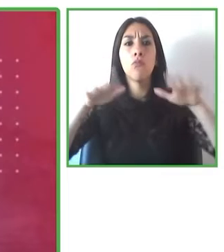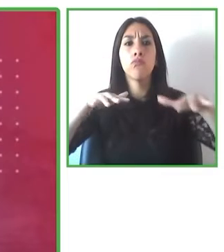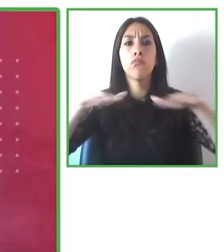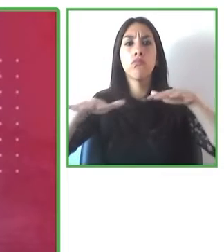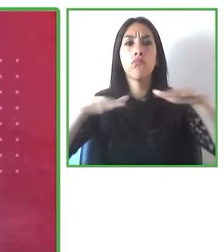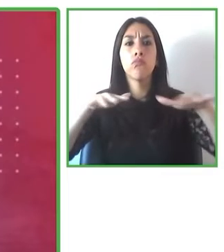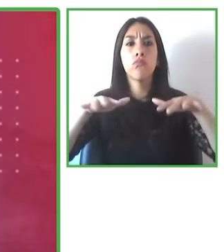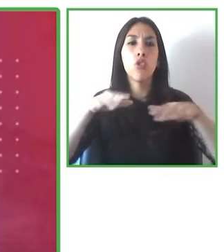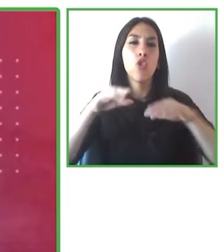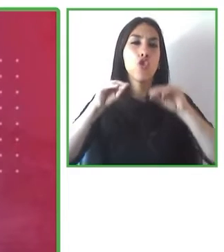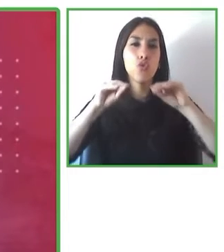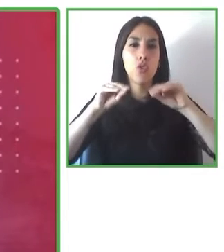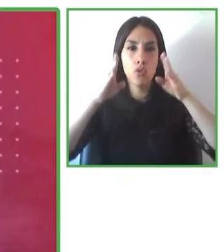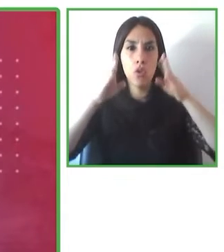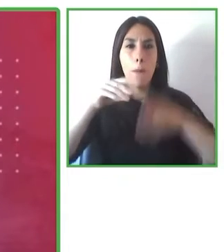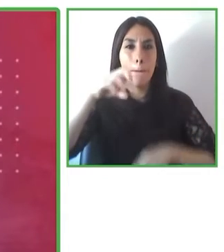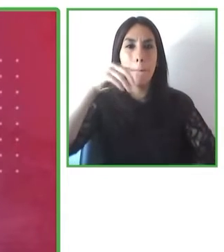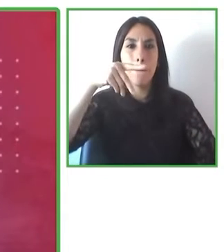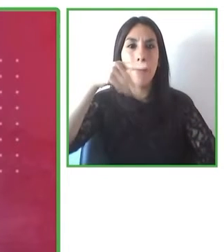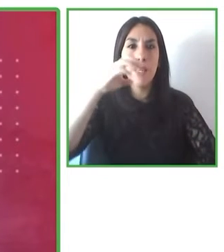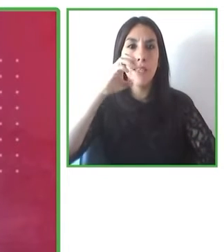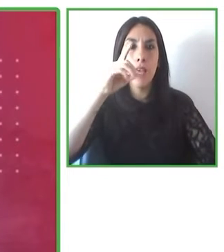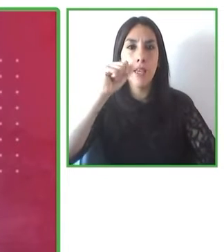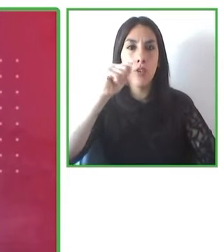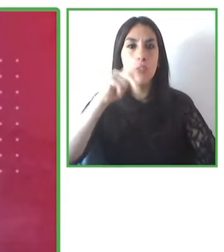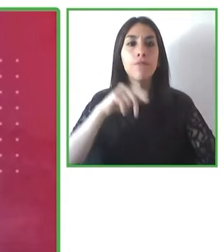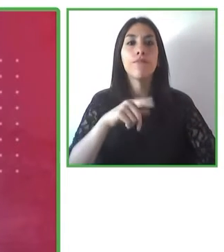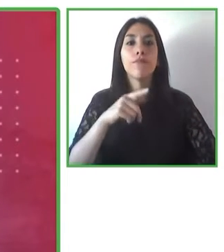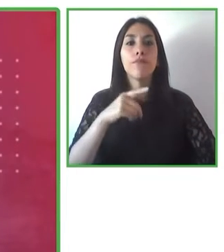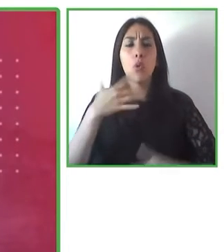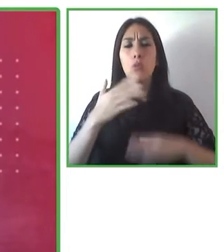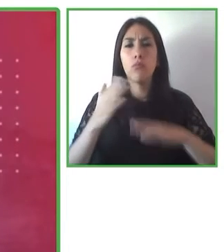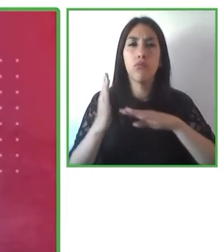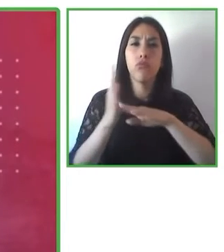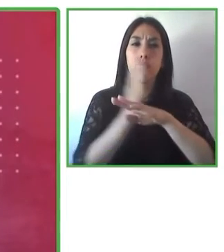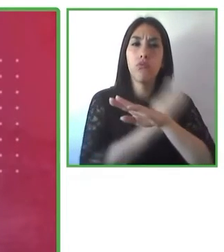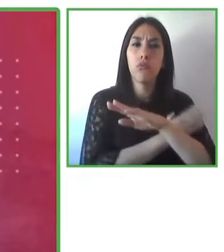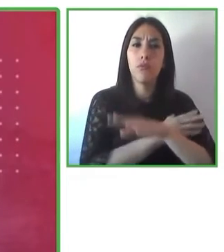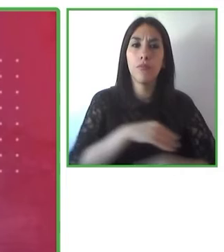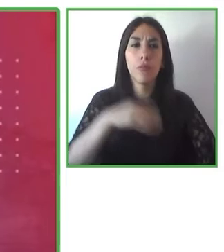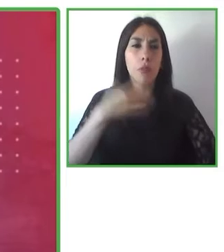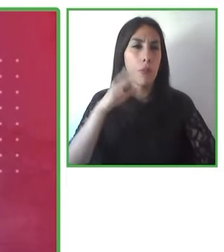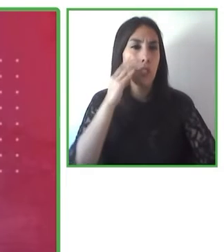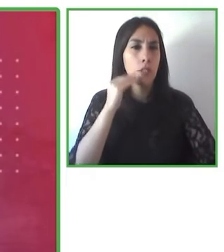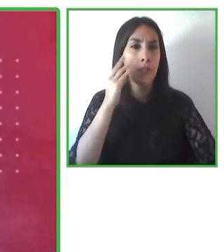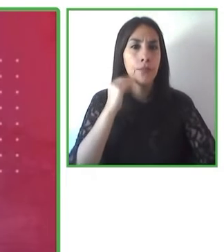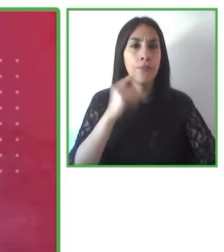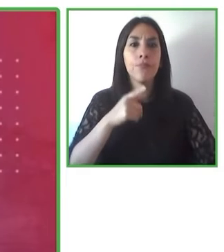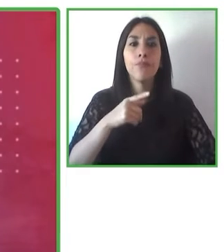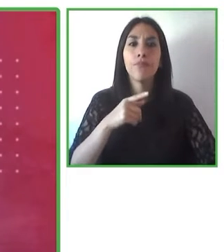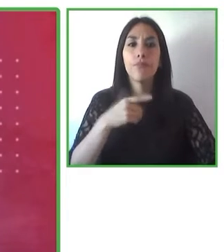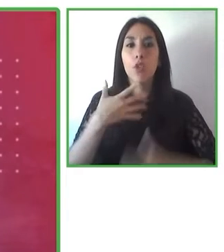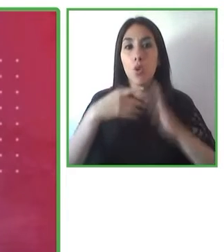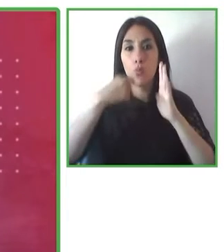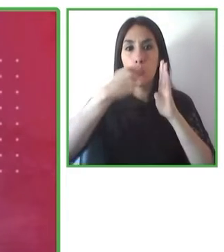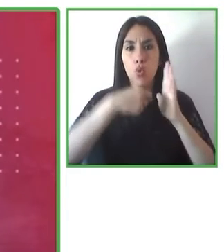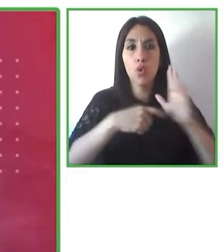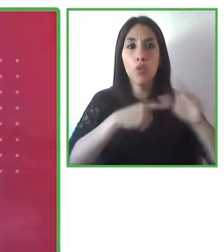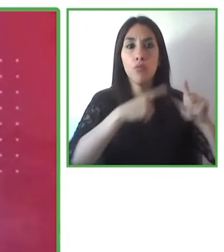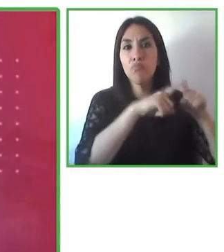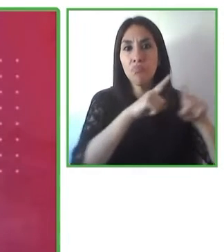diversos proyectos de defensa de derechos de personas con discapacidad, hace 10 años que